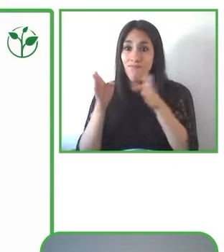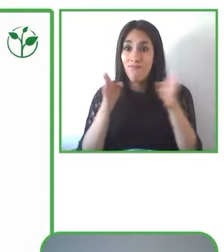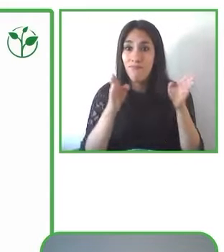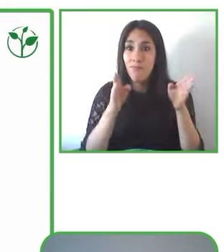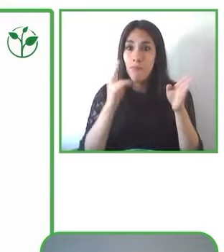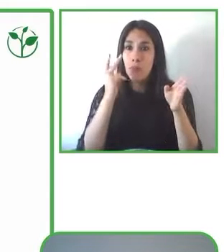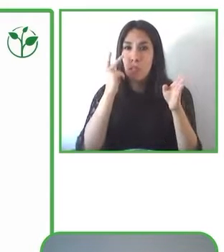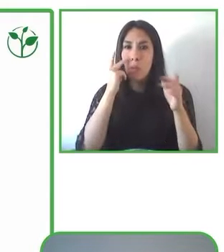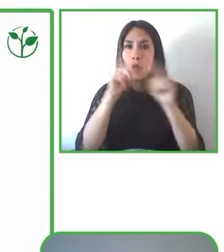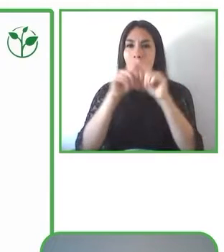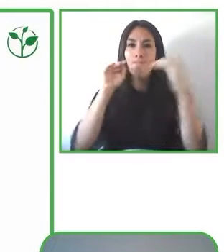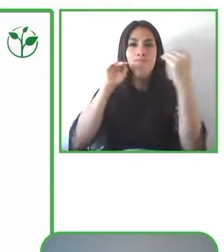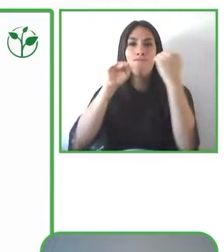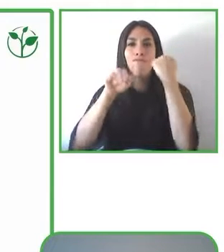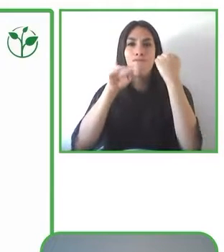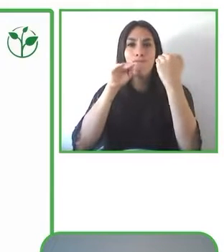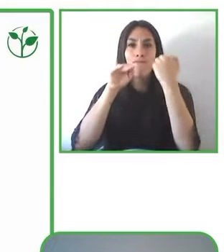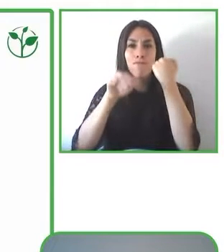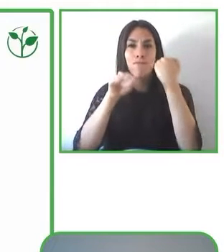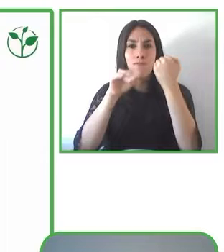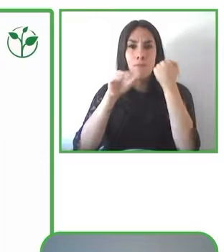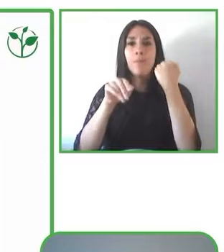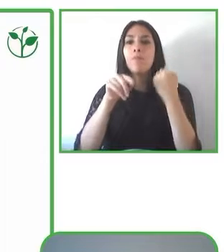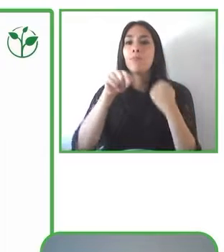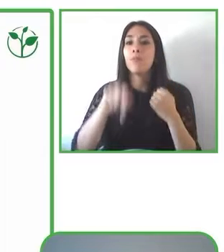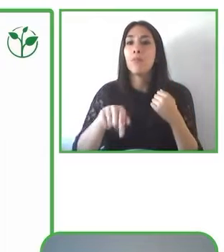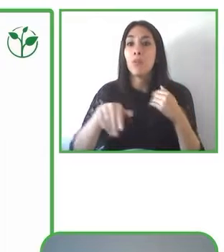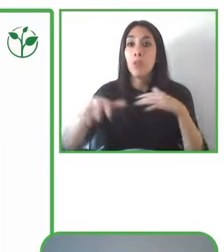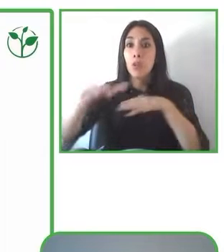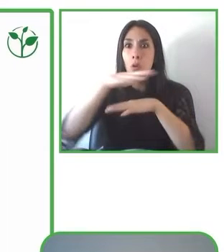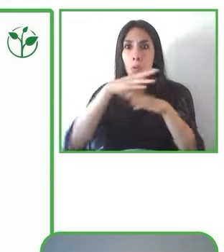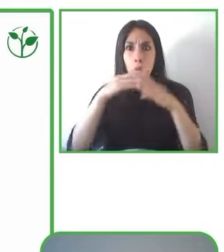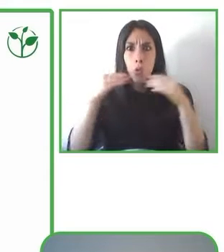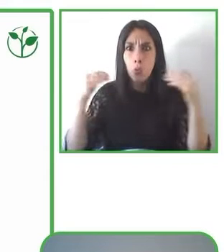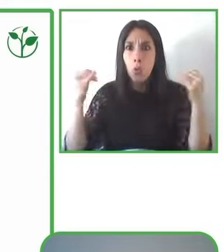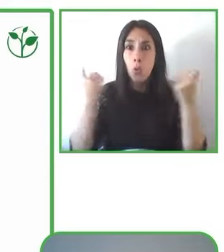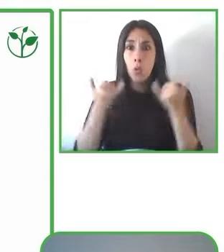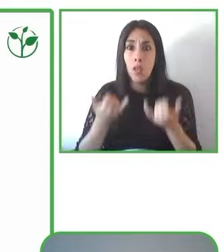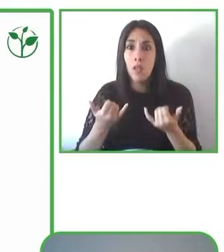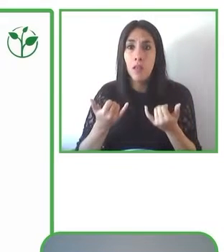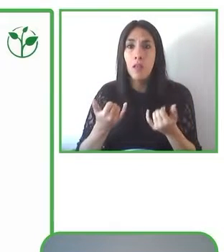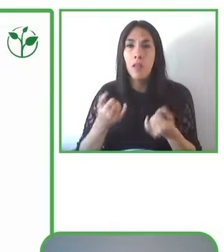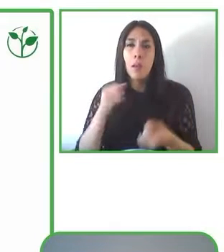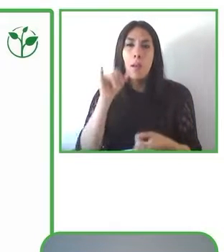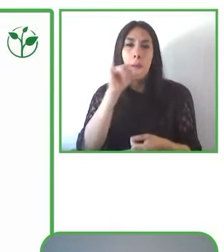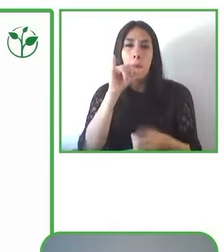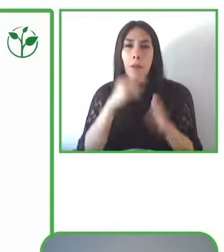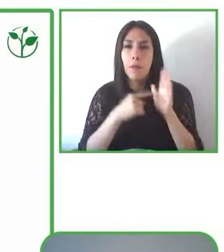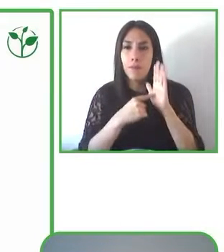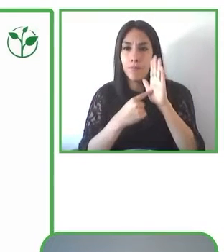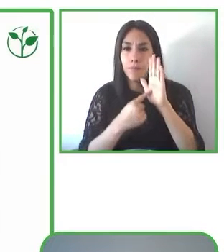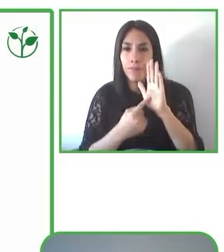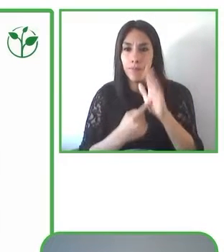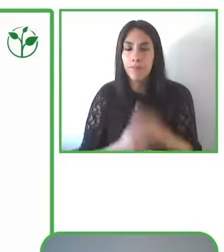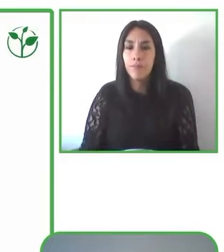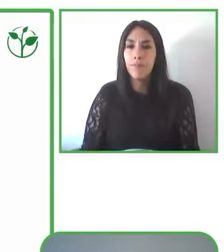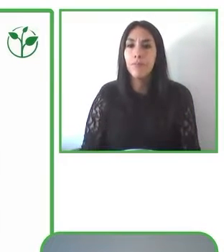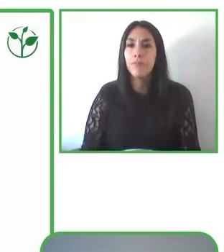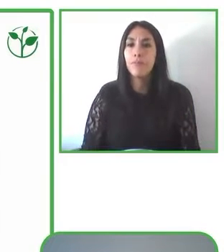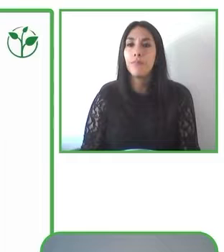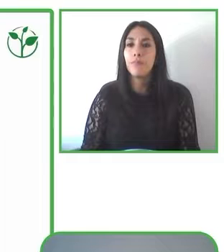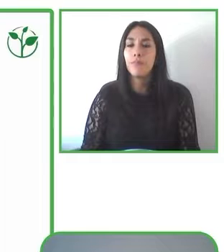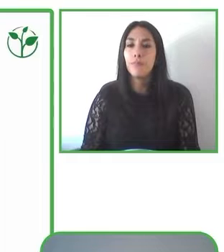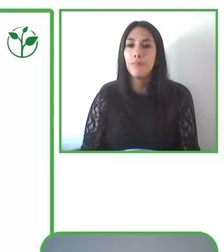muchas cosas que ahora se los voy a ejemplificar, las cuales son percibidas por las personas